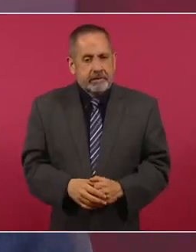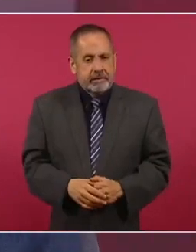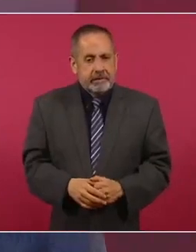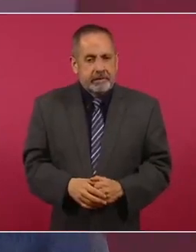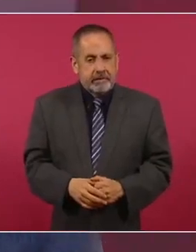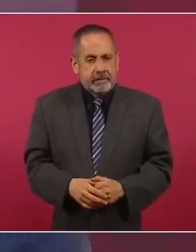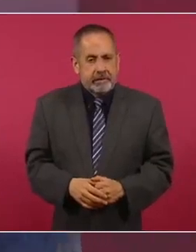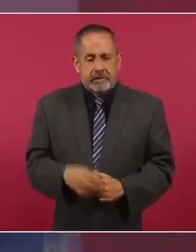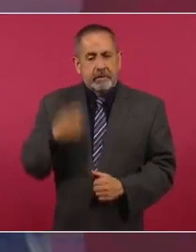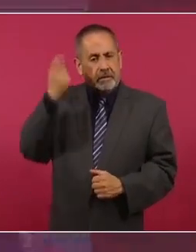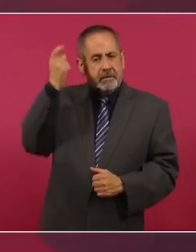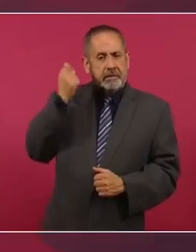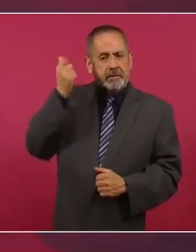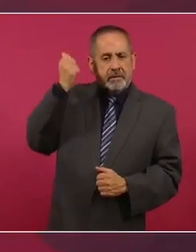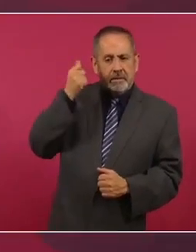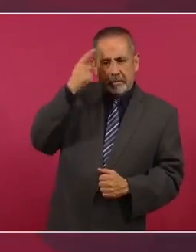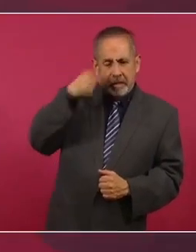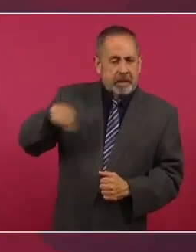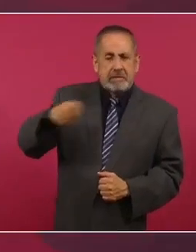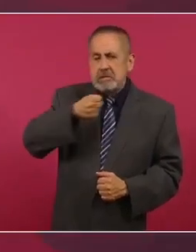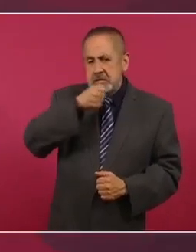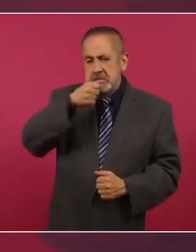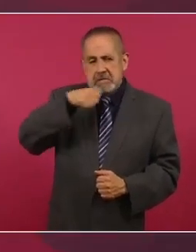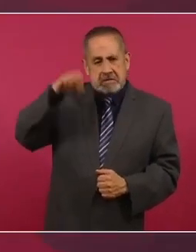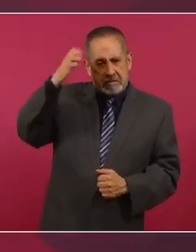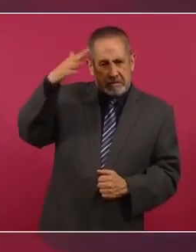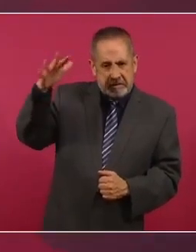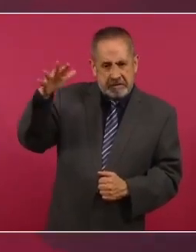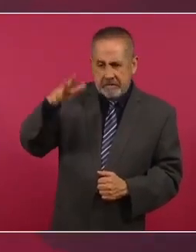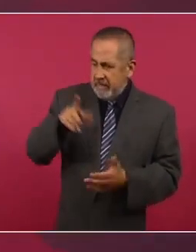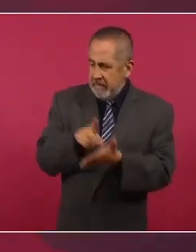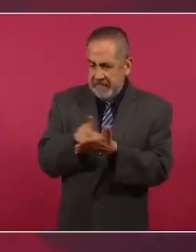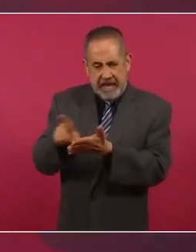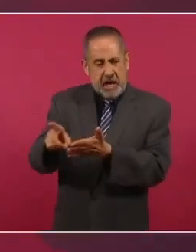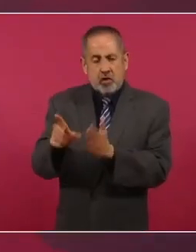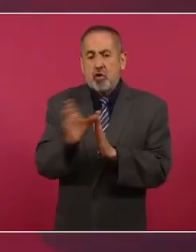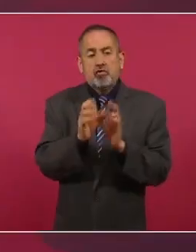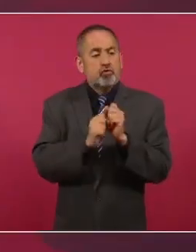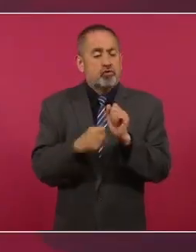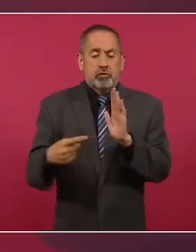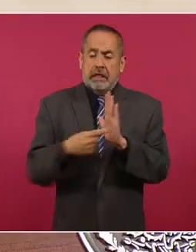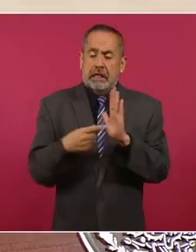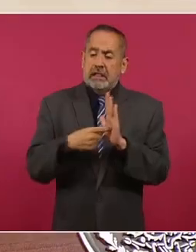ya la pensión a los adultos mayores es un derecho constitucional